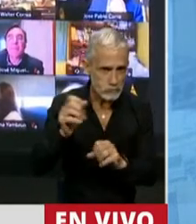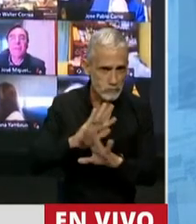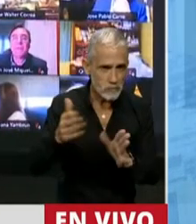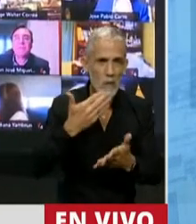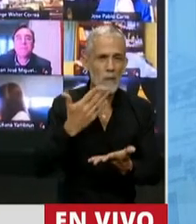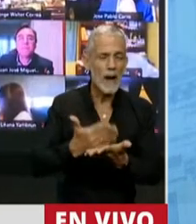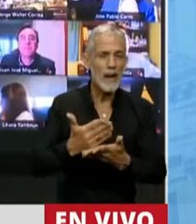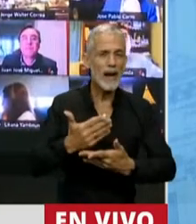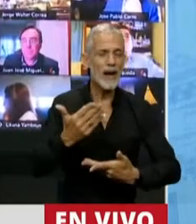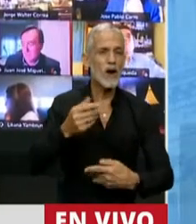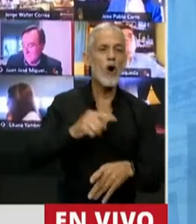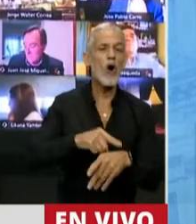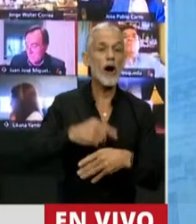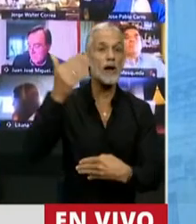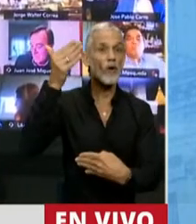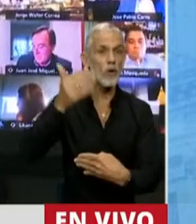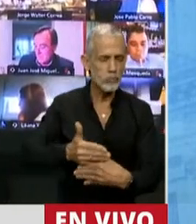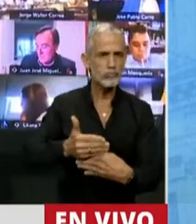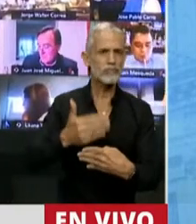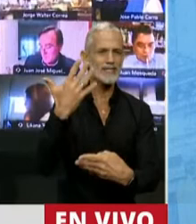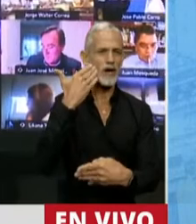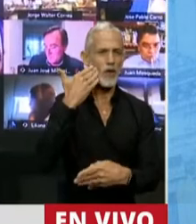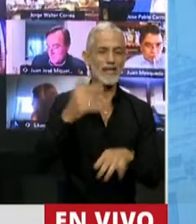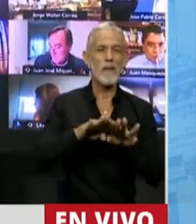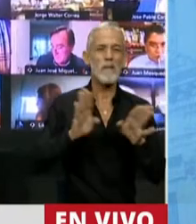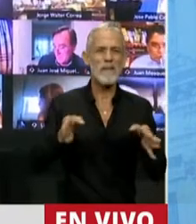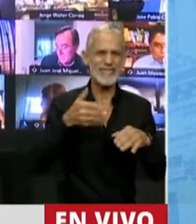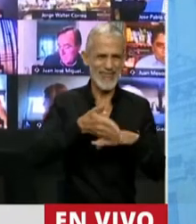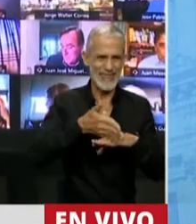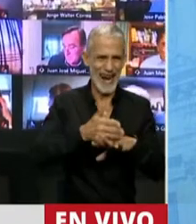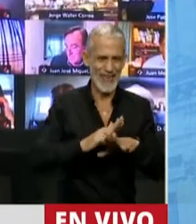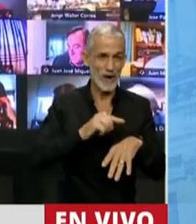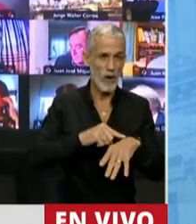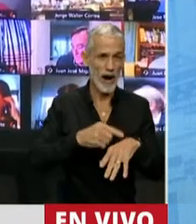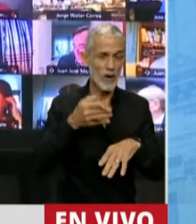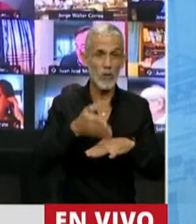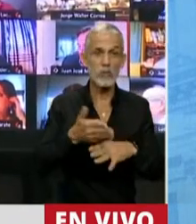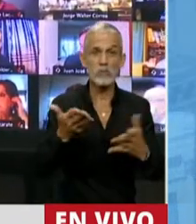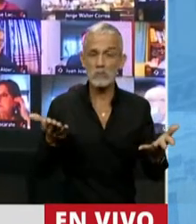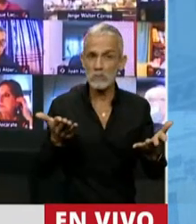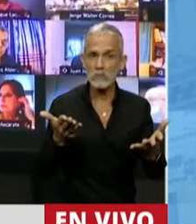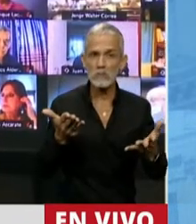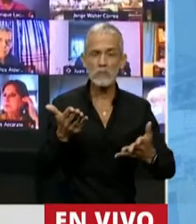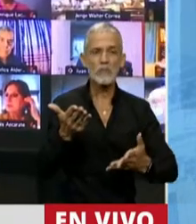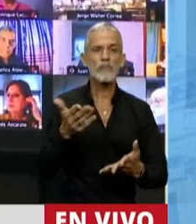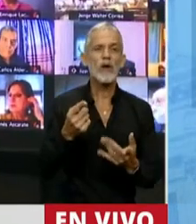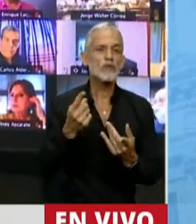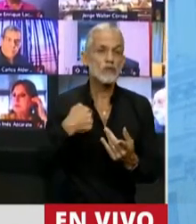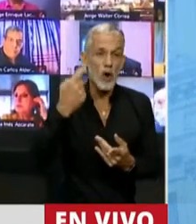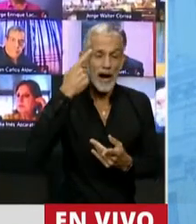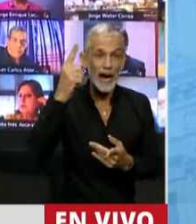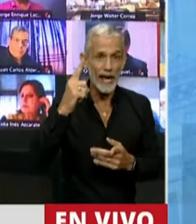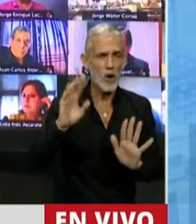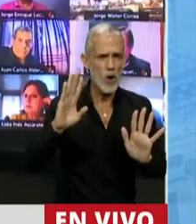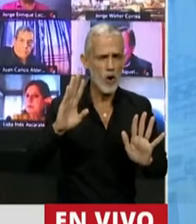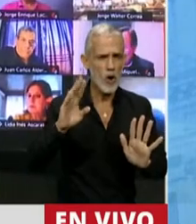la mesa de entrada, el horario de mesa de entrada. Razón por la cual, como yo creo en